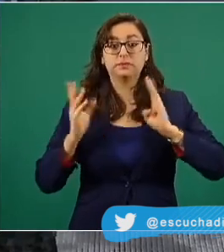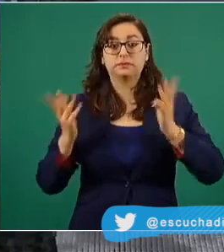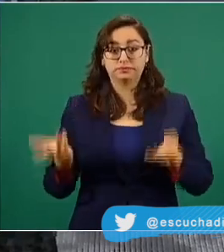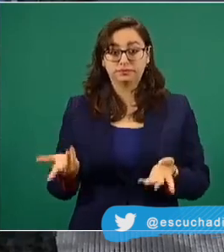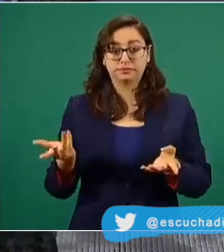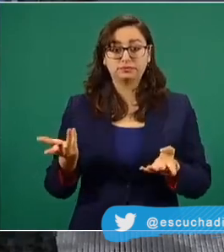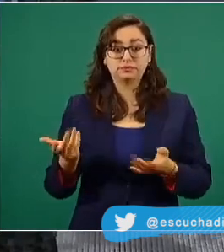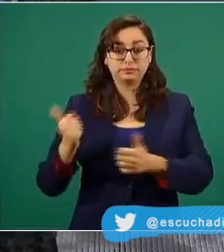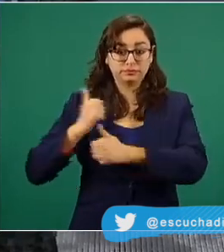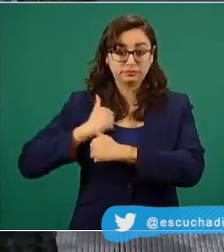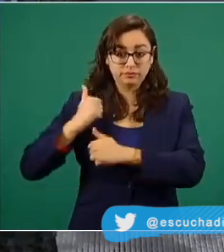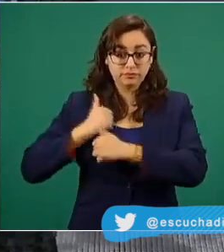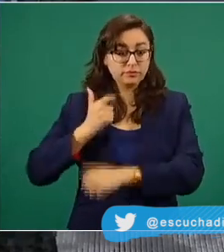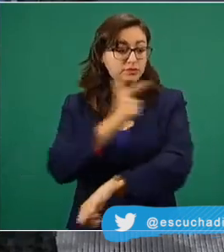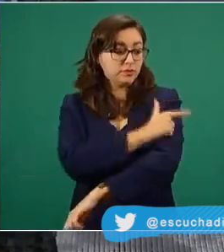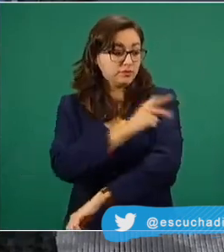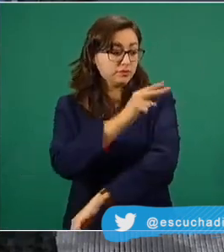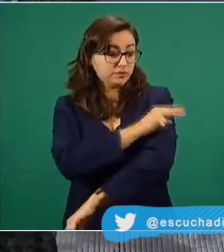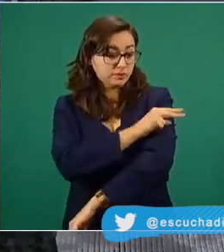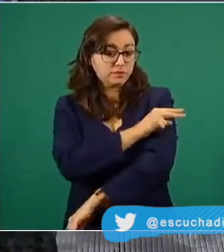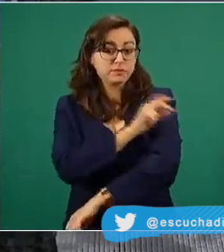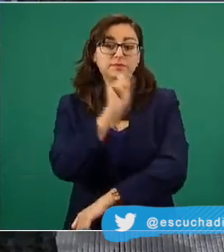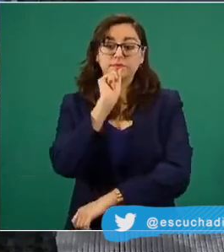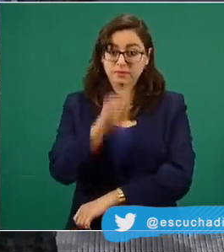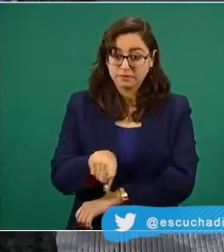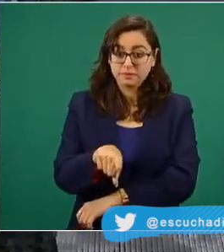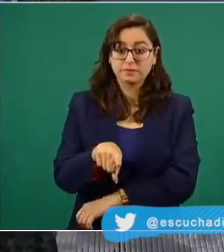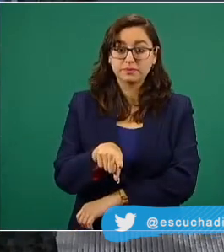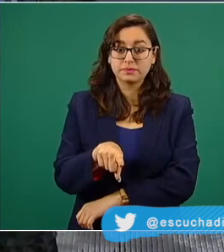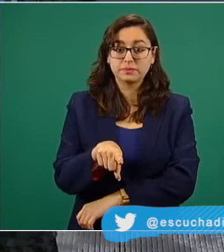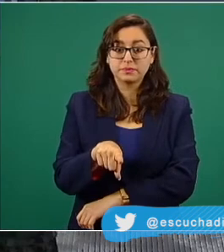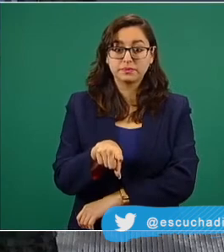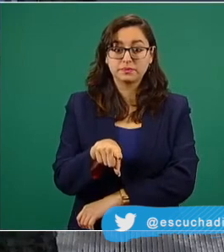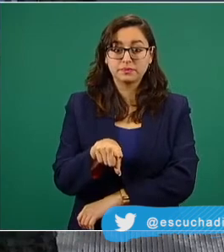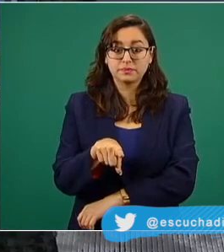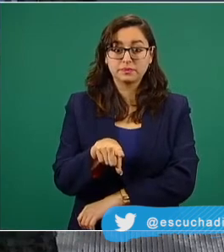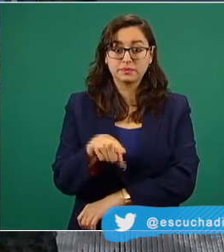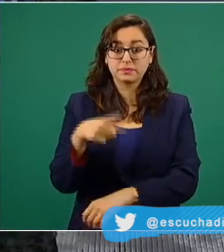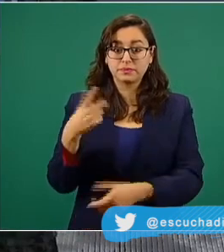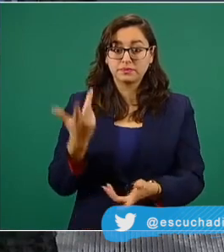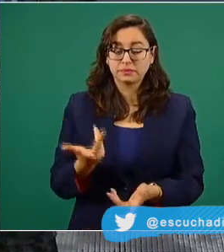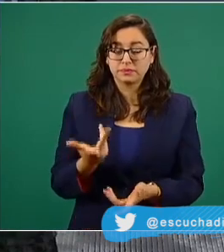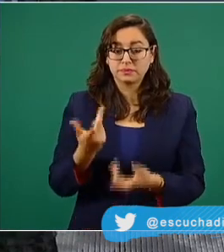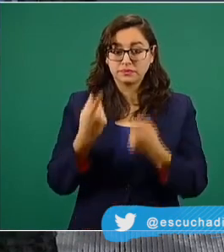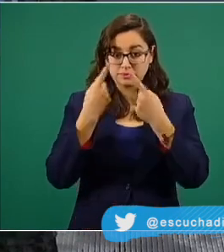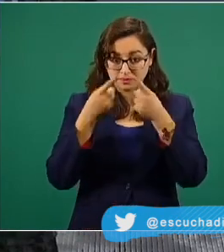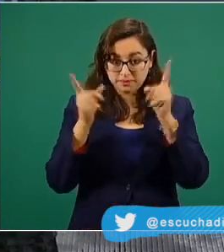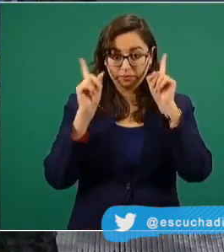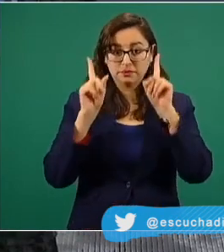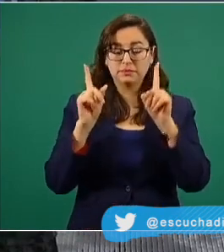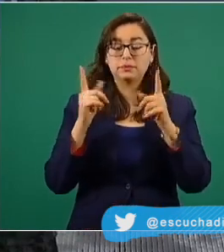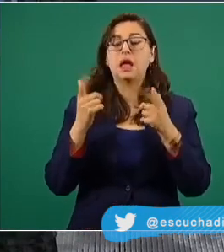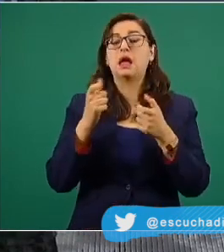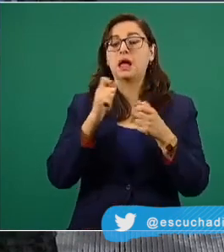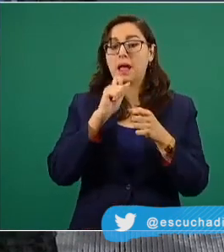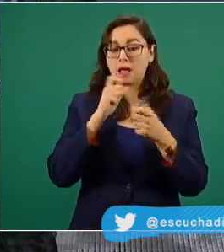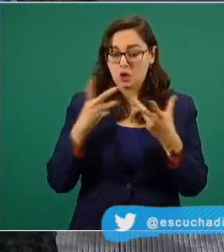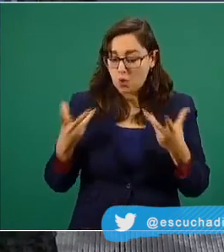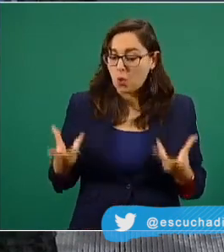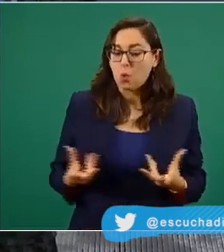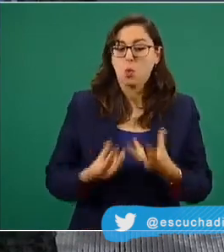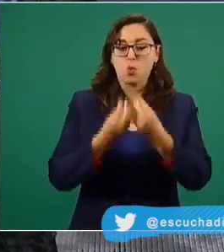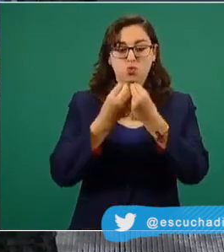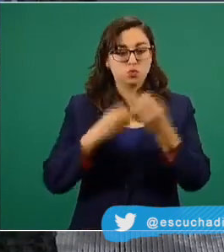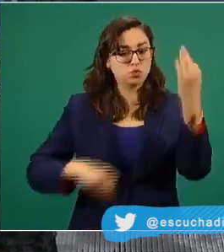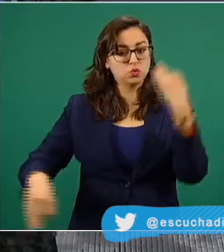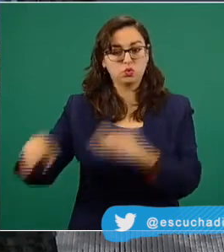nuestra querida Guardia Nacional y desde luego también nuestra Secretaría de Marina Armada de México, nos sumamos